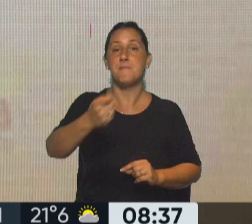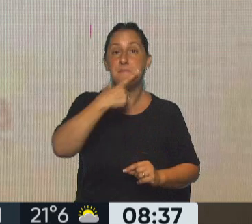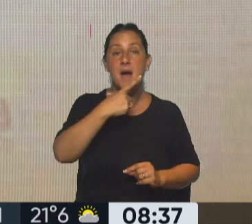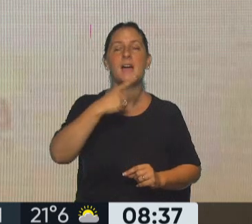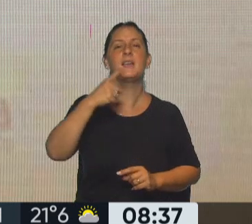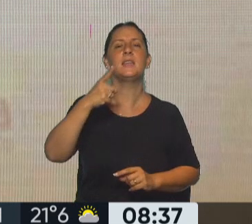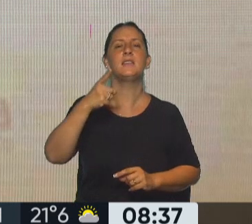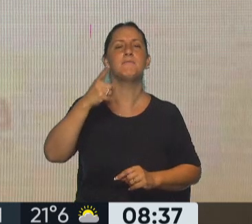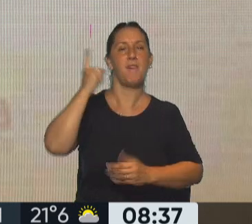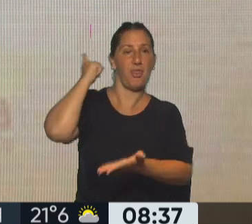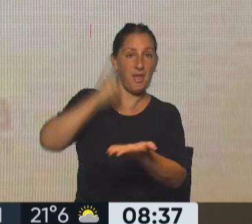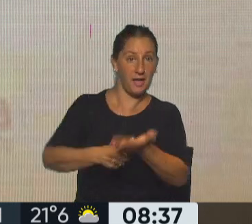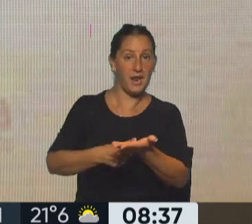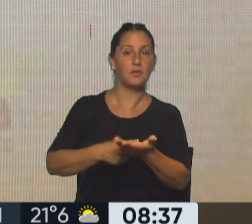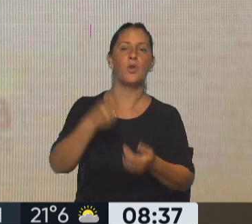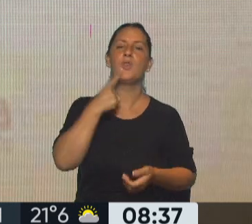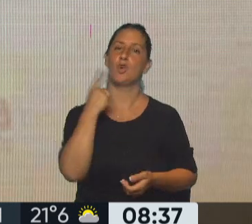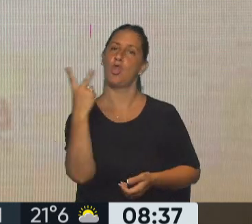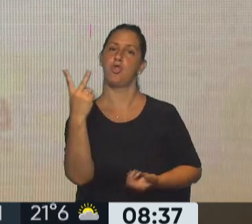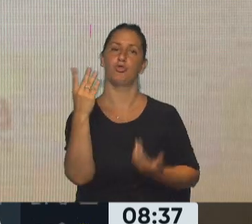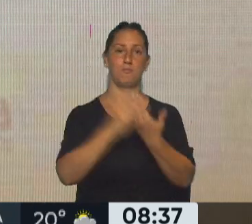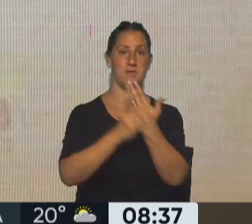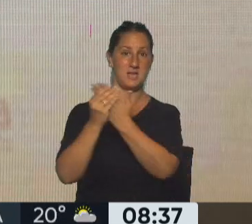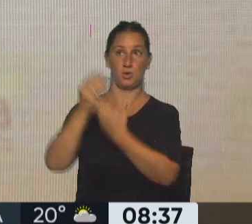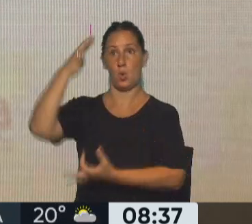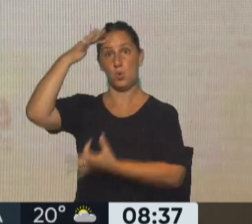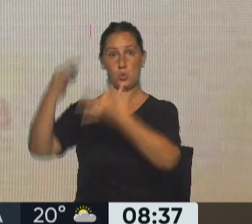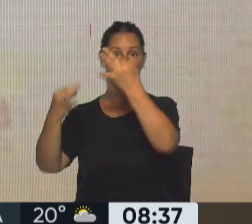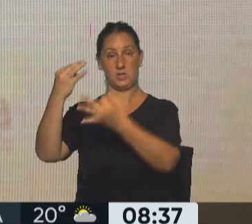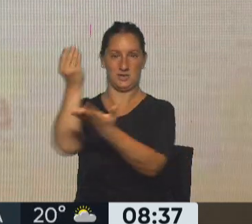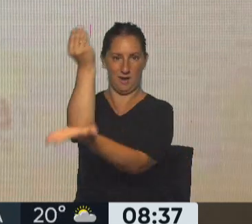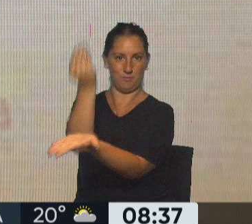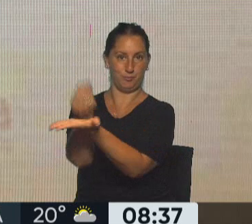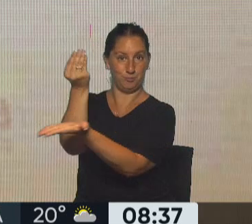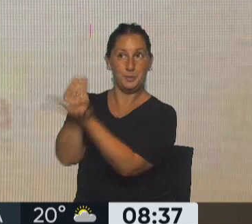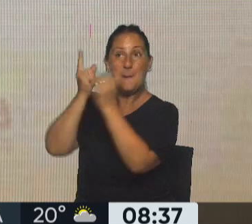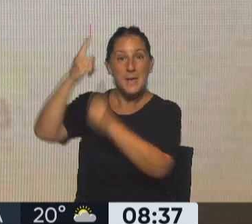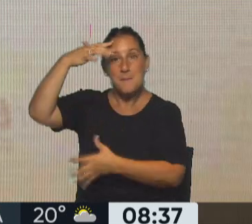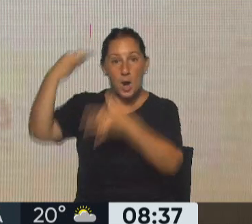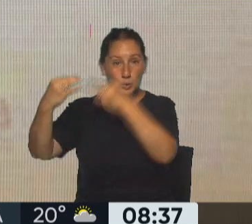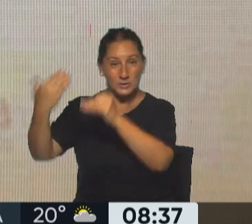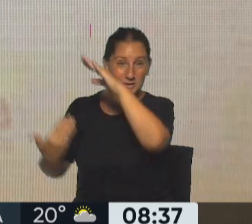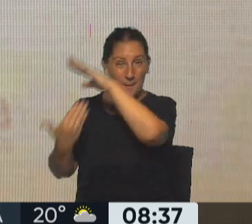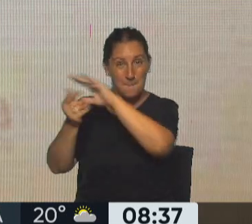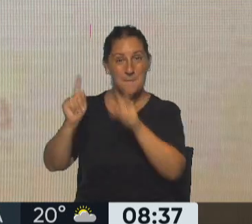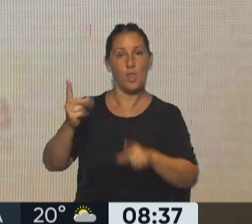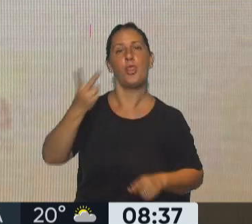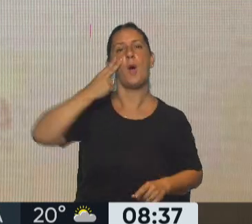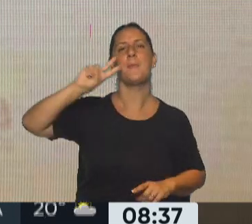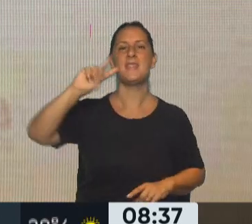a través de un decreto, nombró dos ministros de la Corte Suprema. La misma Corte Suprema que en 2017